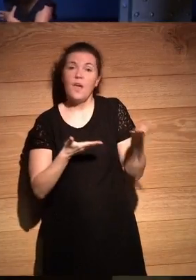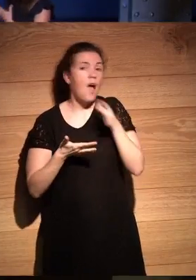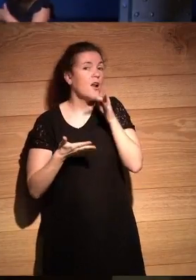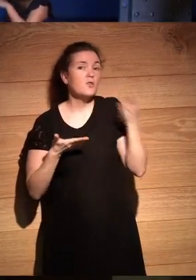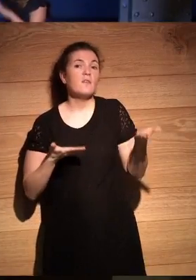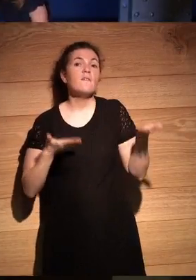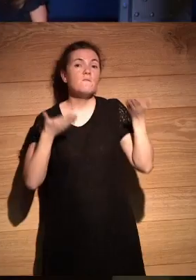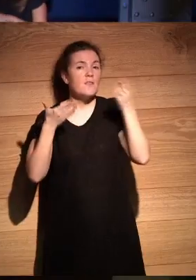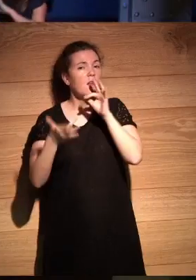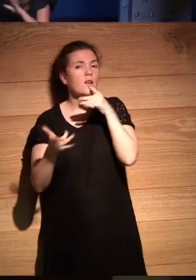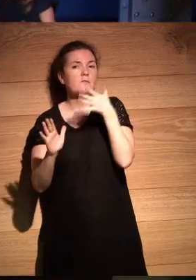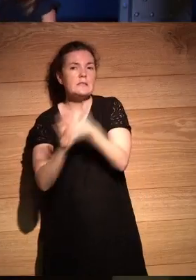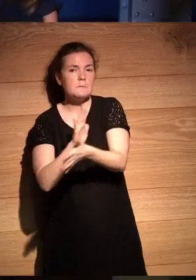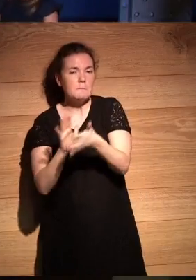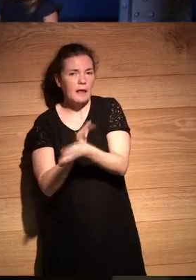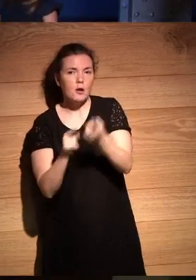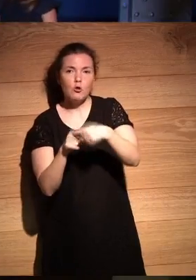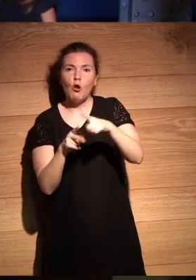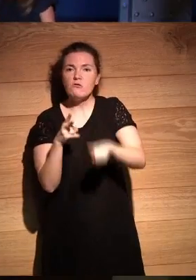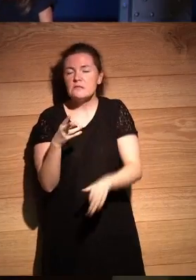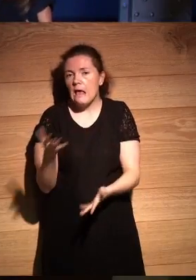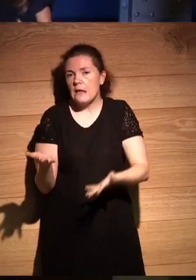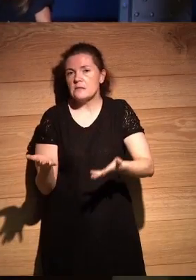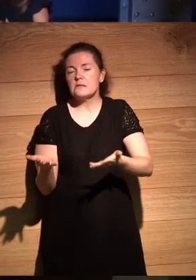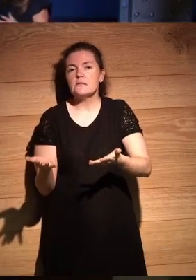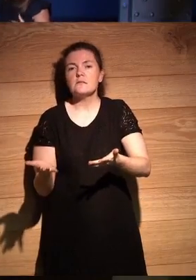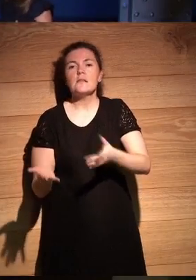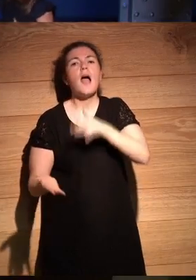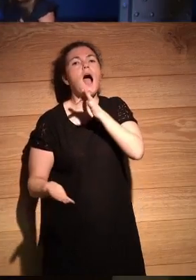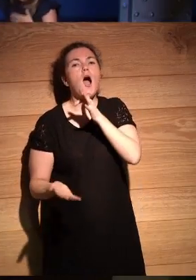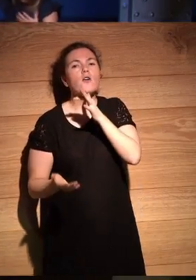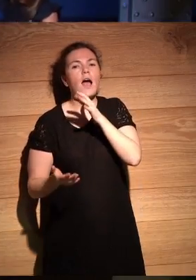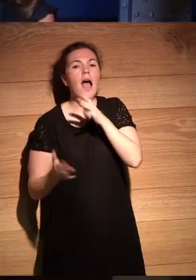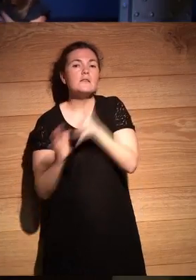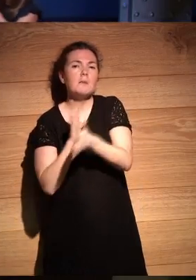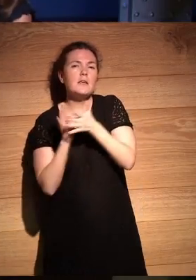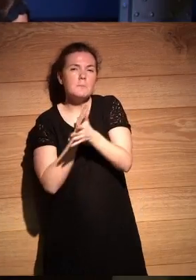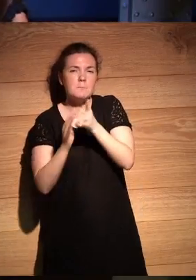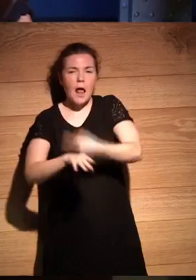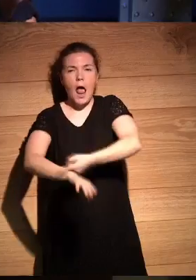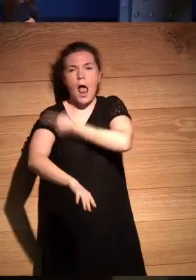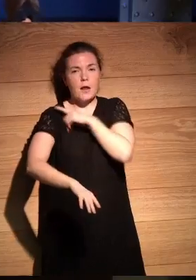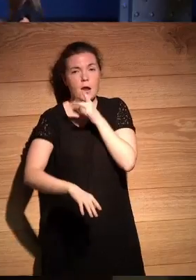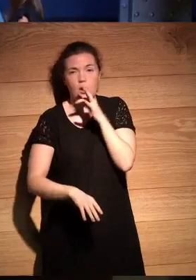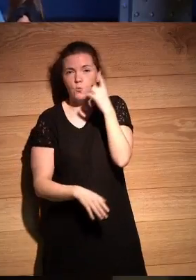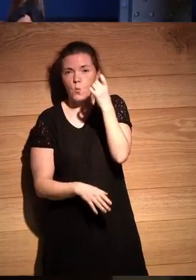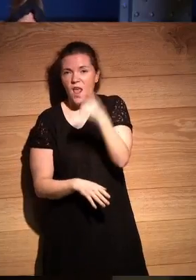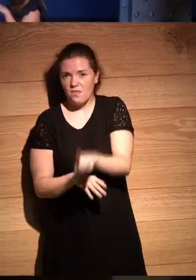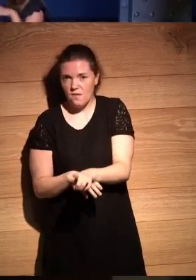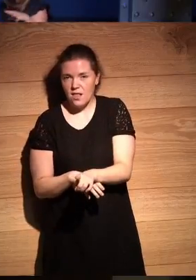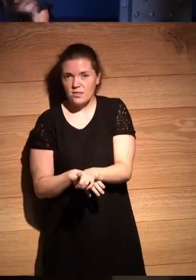ahora haremos pues eso explicaré un par de cosas que entiendo que ahora no hace falta explicar demasiado porque ya todo está como